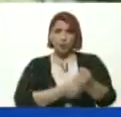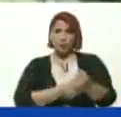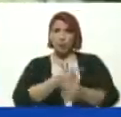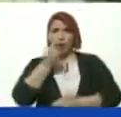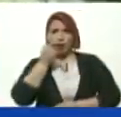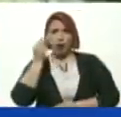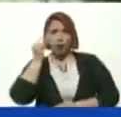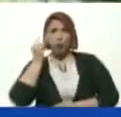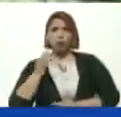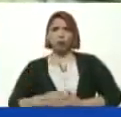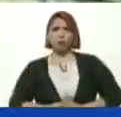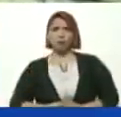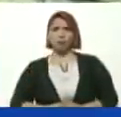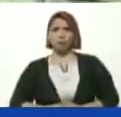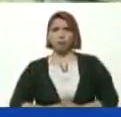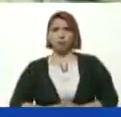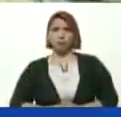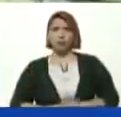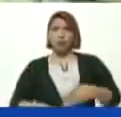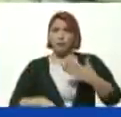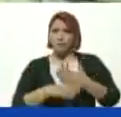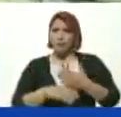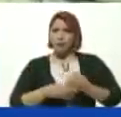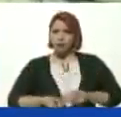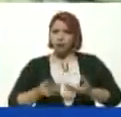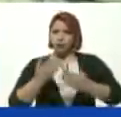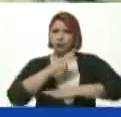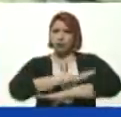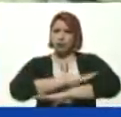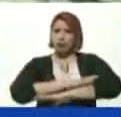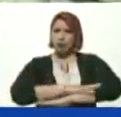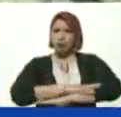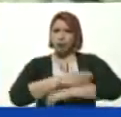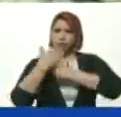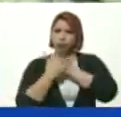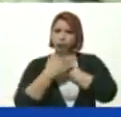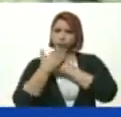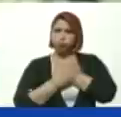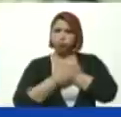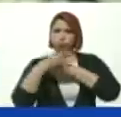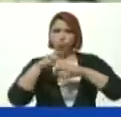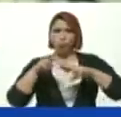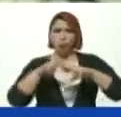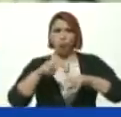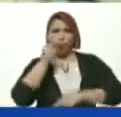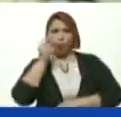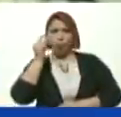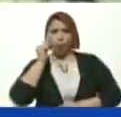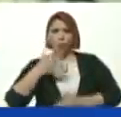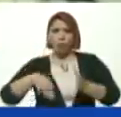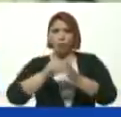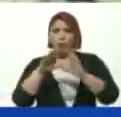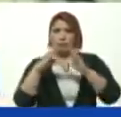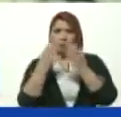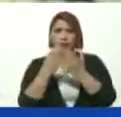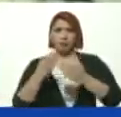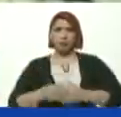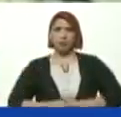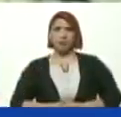Hermana Transportista Vamos a darle Un trato amoroso A los muchachos Y muchachas Que vuelven a clase